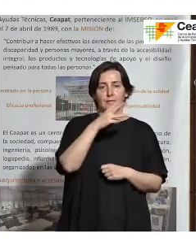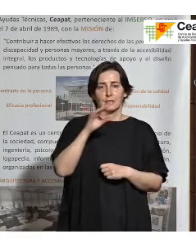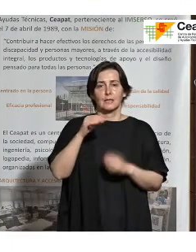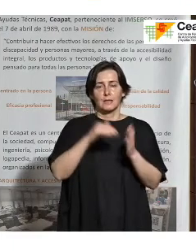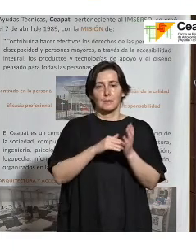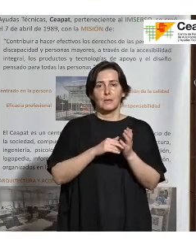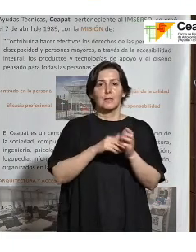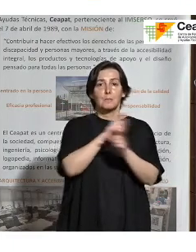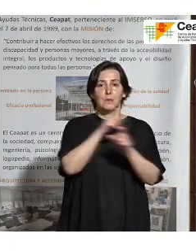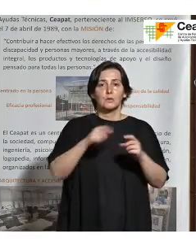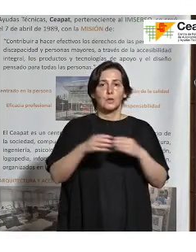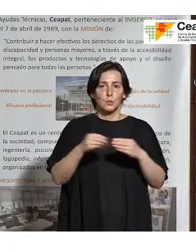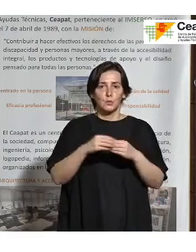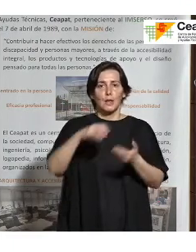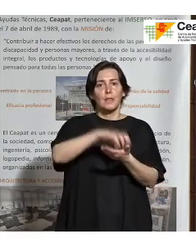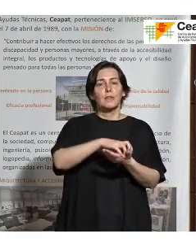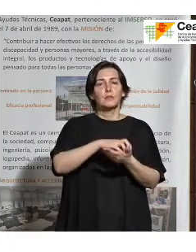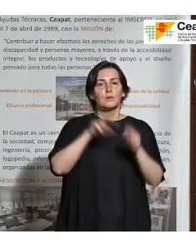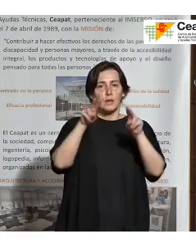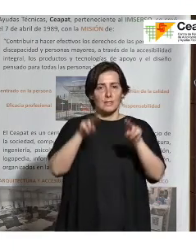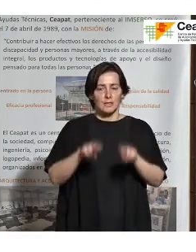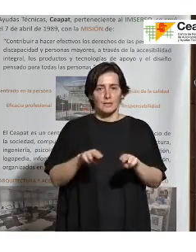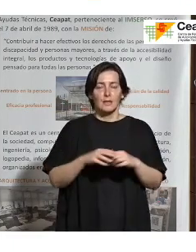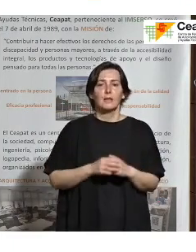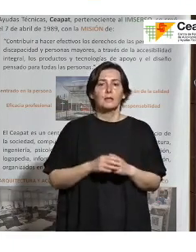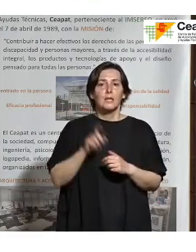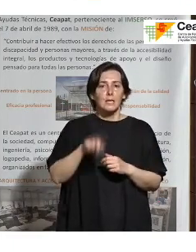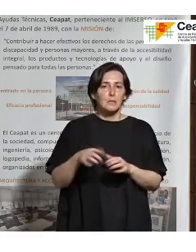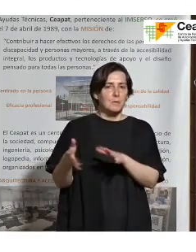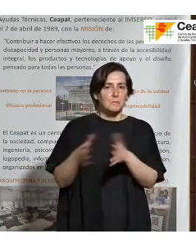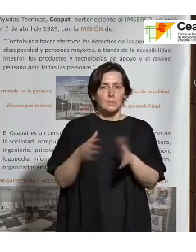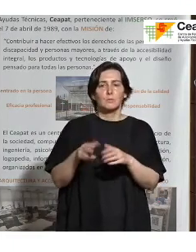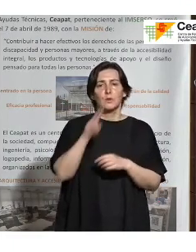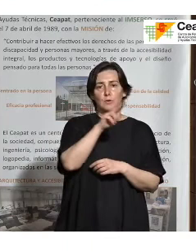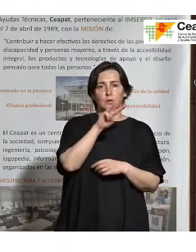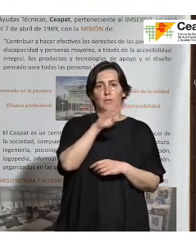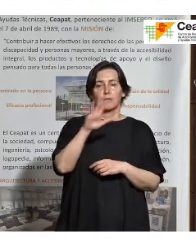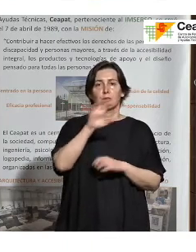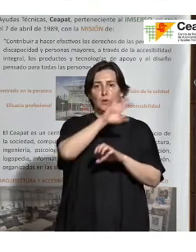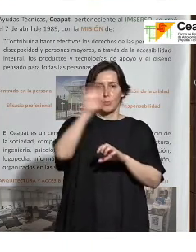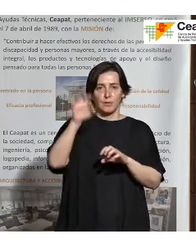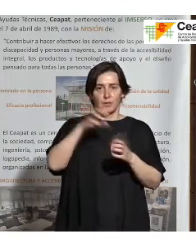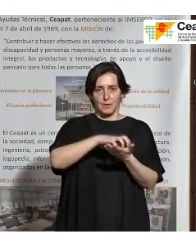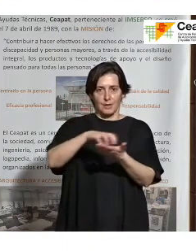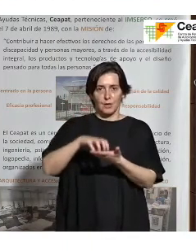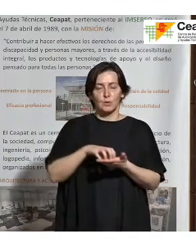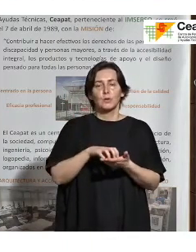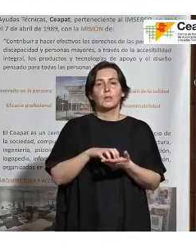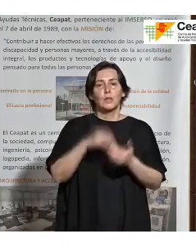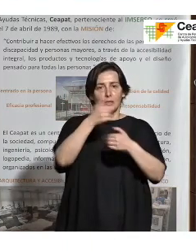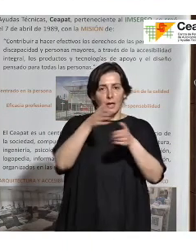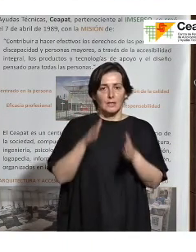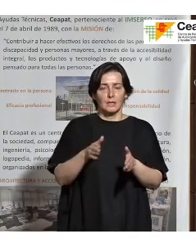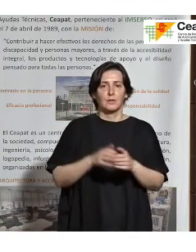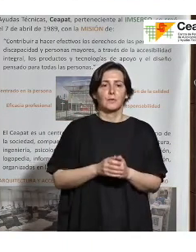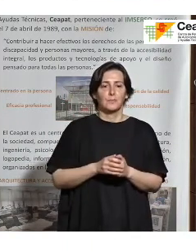de centros residenciales y tenemos alrededor de unos 235 centros de atención. Respecto a